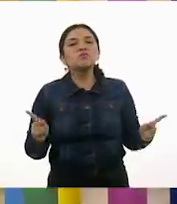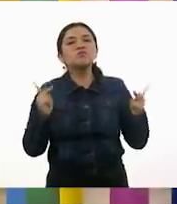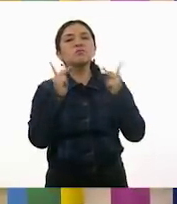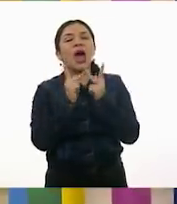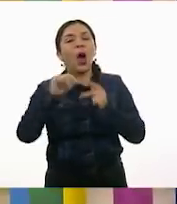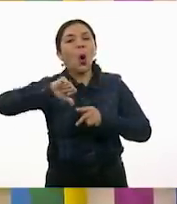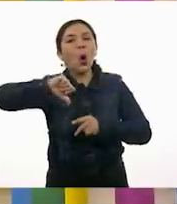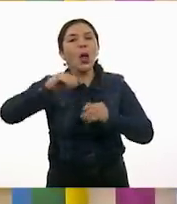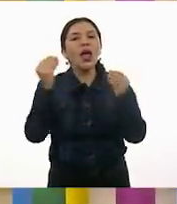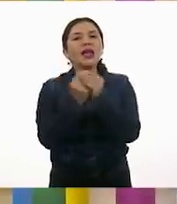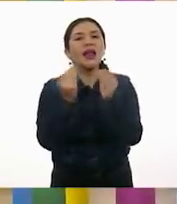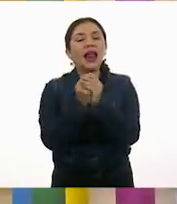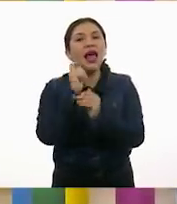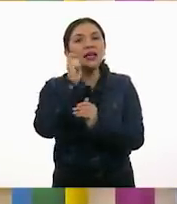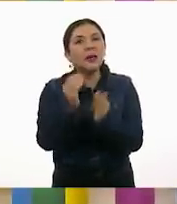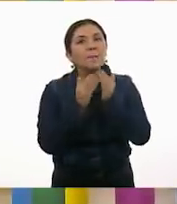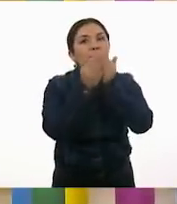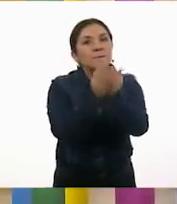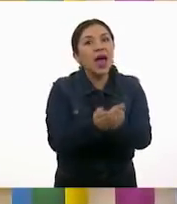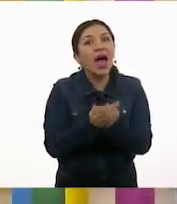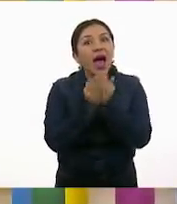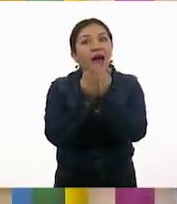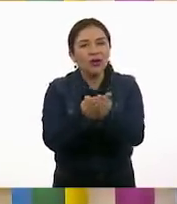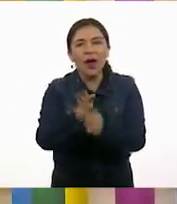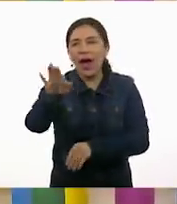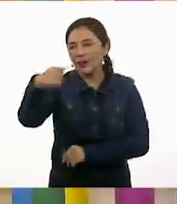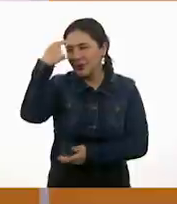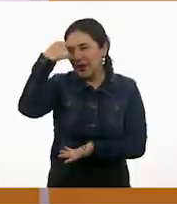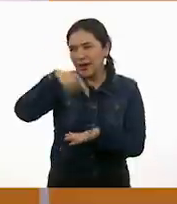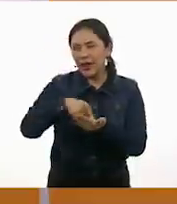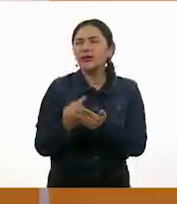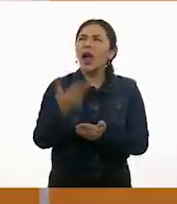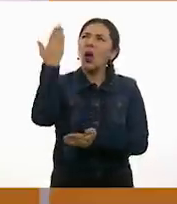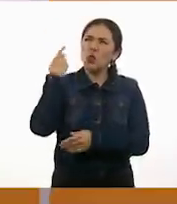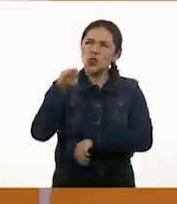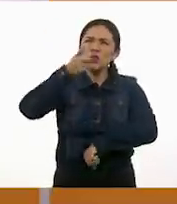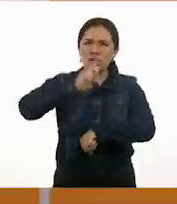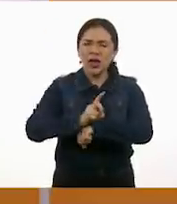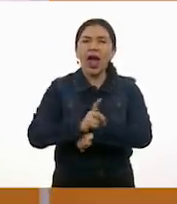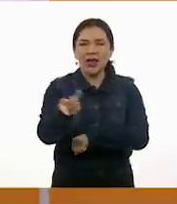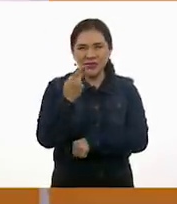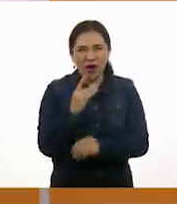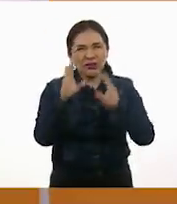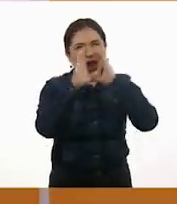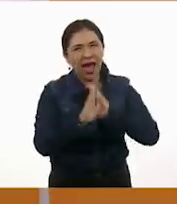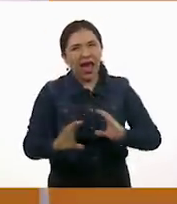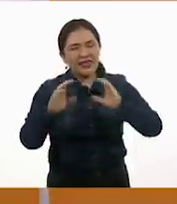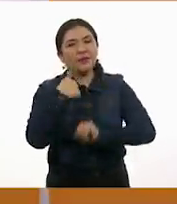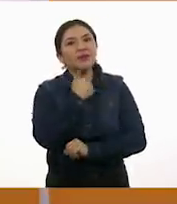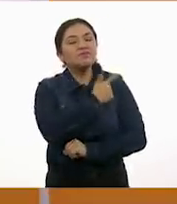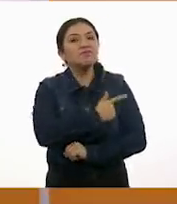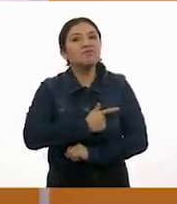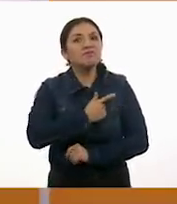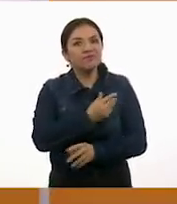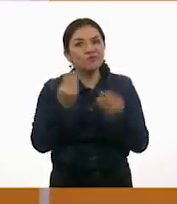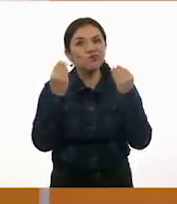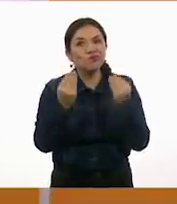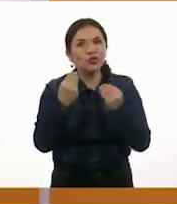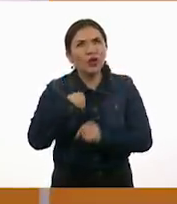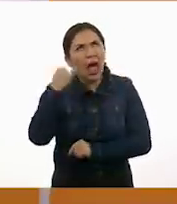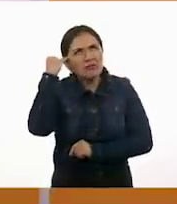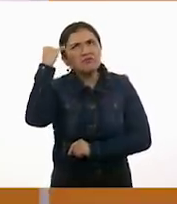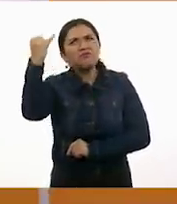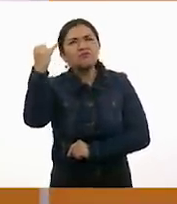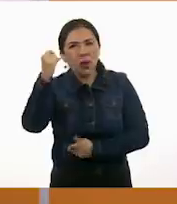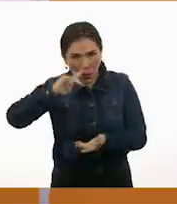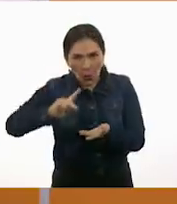clase del día de hoy con barquitos. ¿Y qué crees? Que el otro día que cantamos me gustó muchísimo. Y se me ocurre